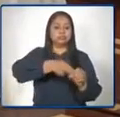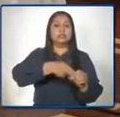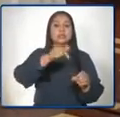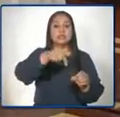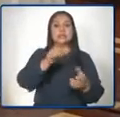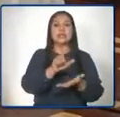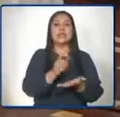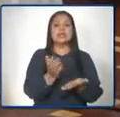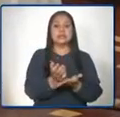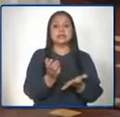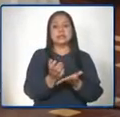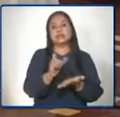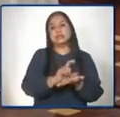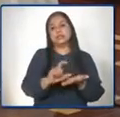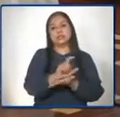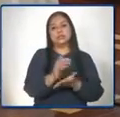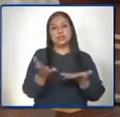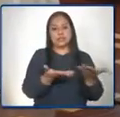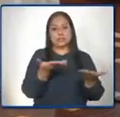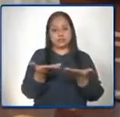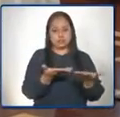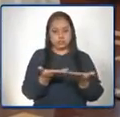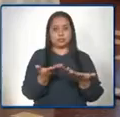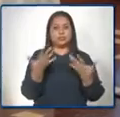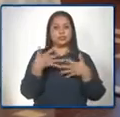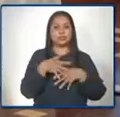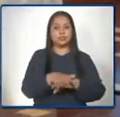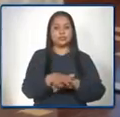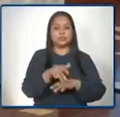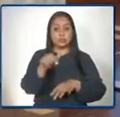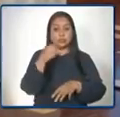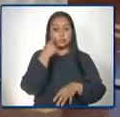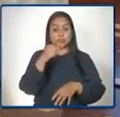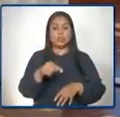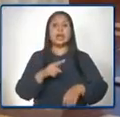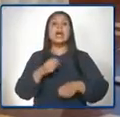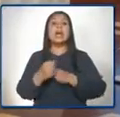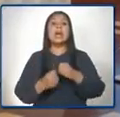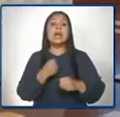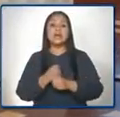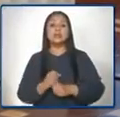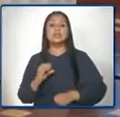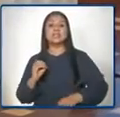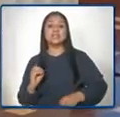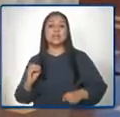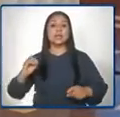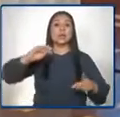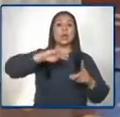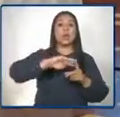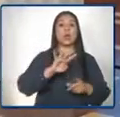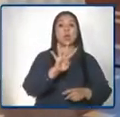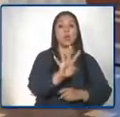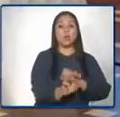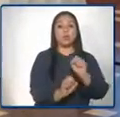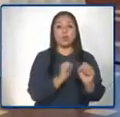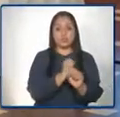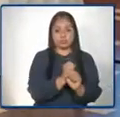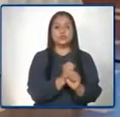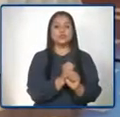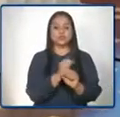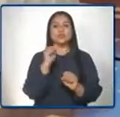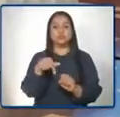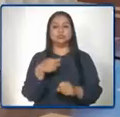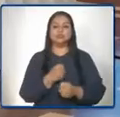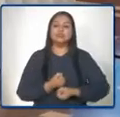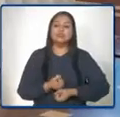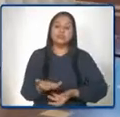centros de atención integral, estos niños son los comprendidos en las edades de cero a cuatro años y entonces los estamos interviniendo de